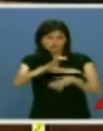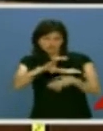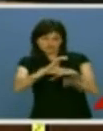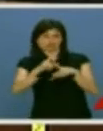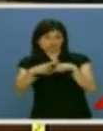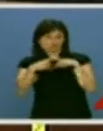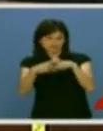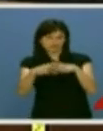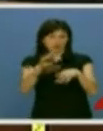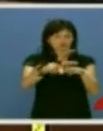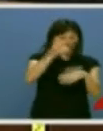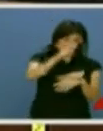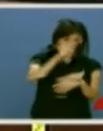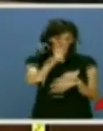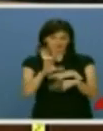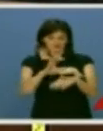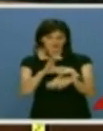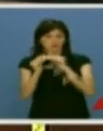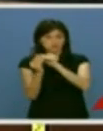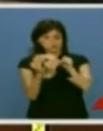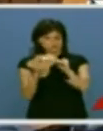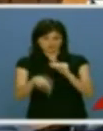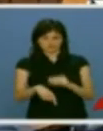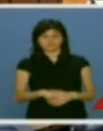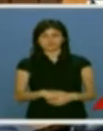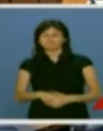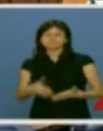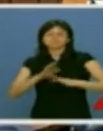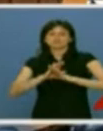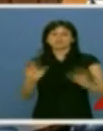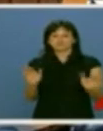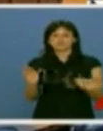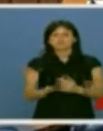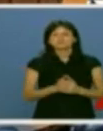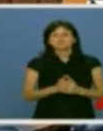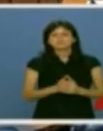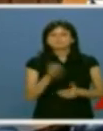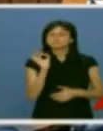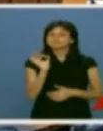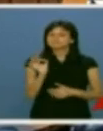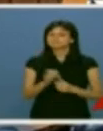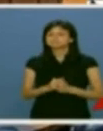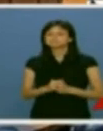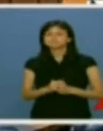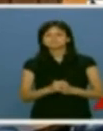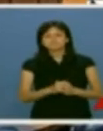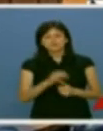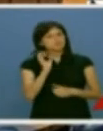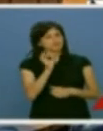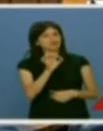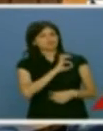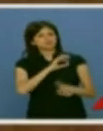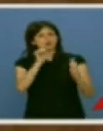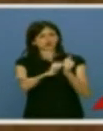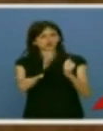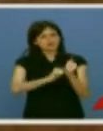y consejeras. En fin, es verdad, señor Herrera,